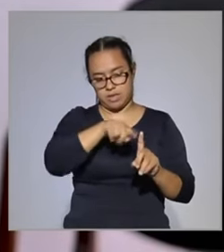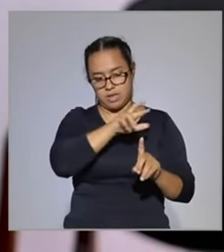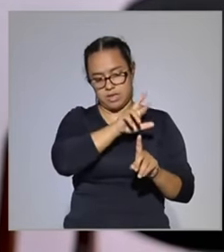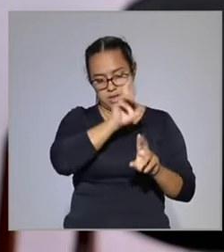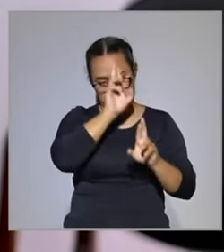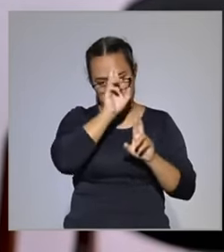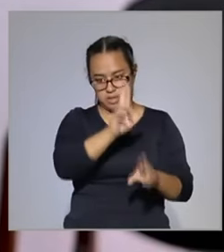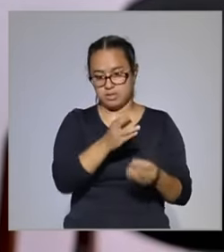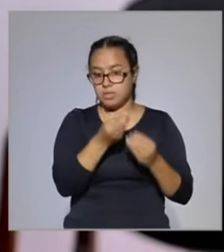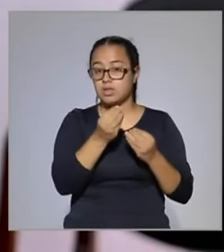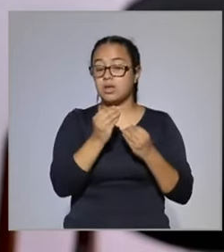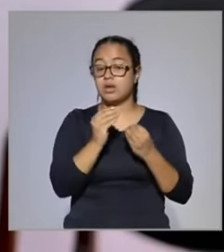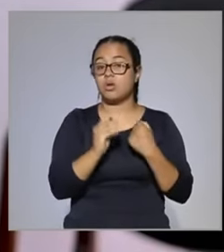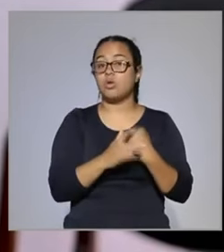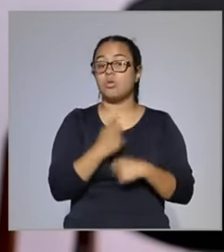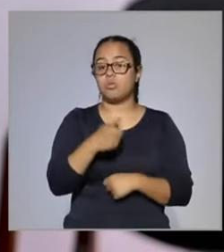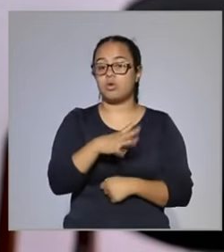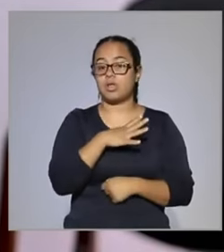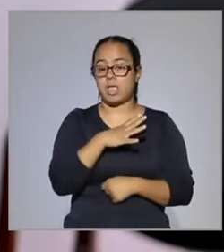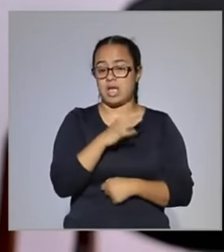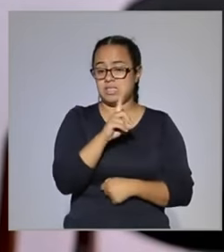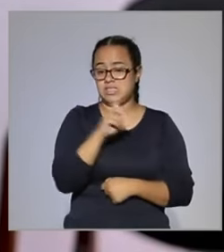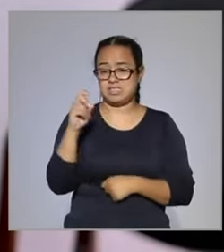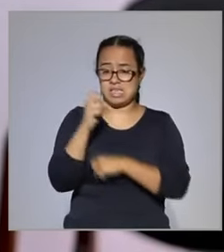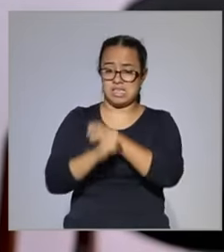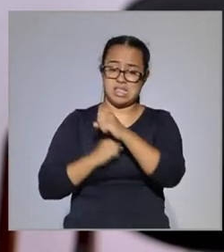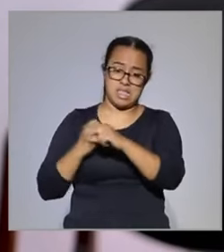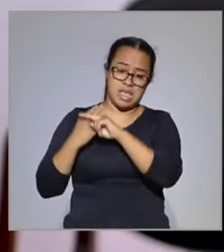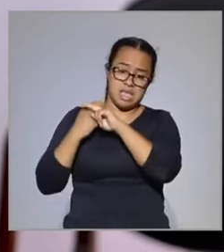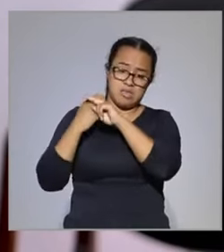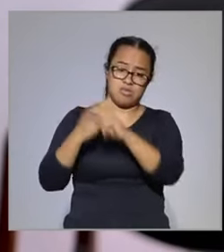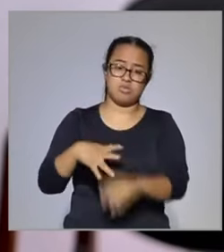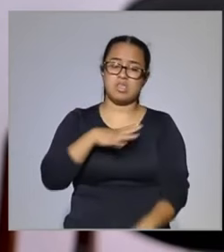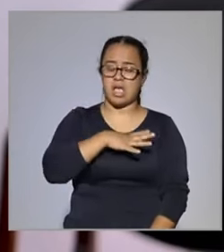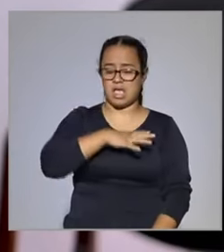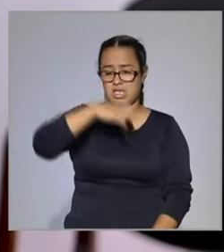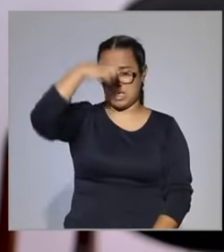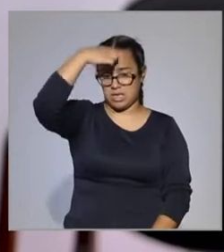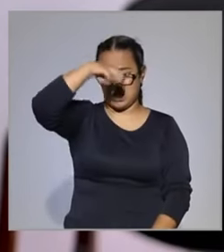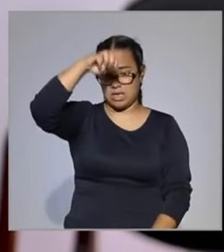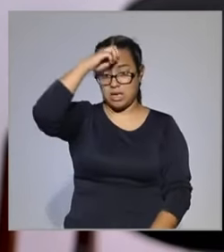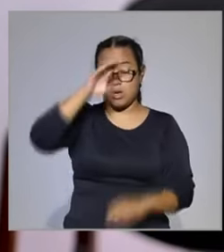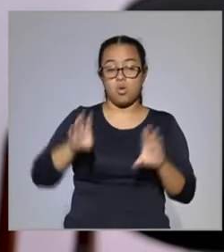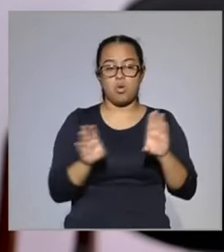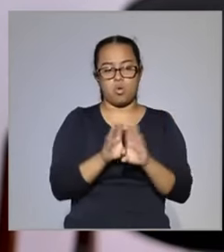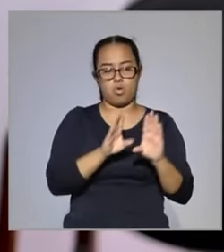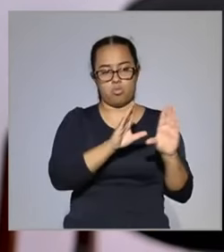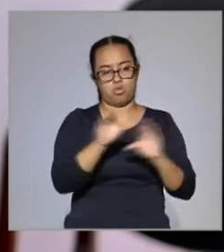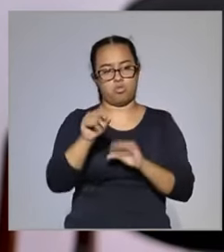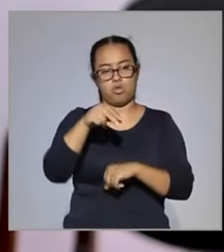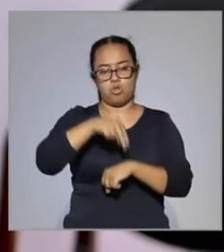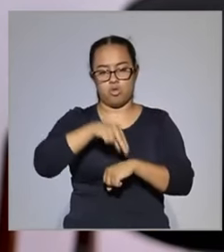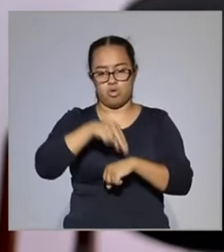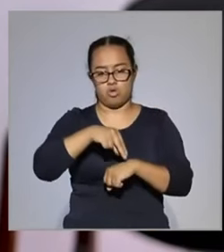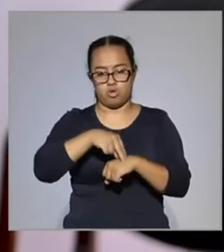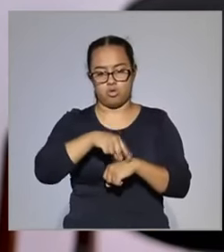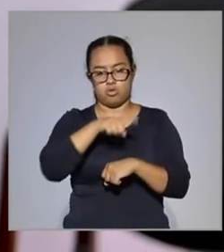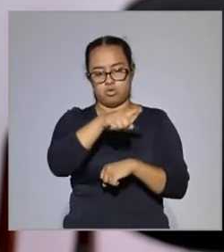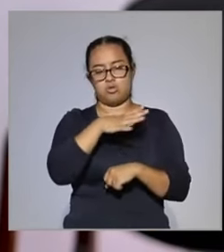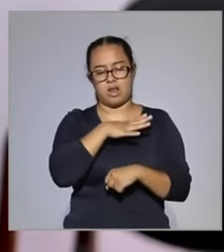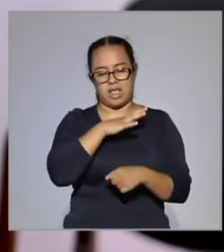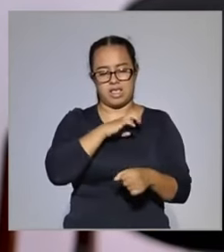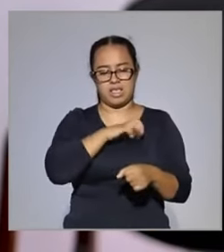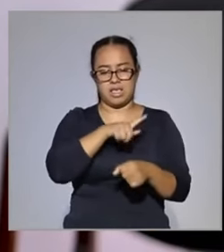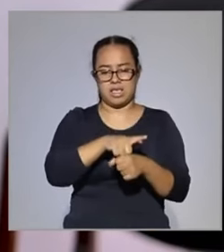más de 100 años de experiencia en formar médicos con una